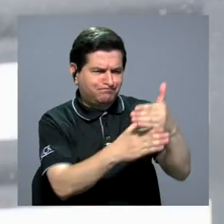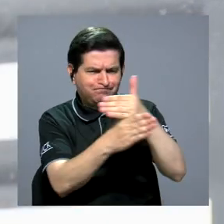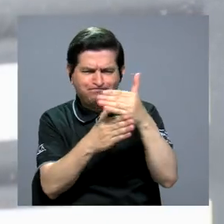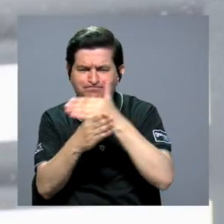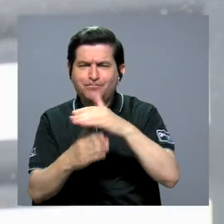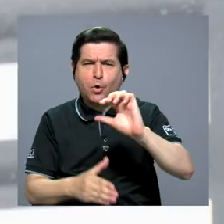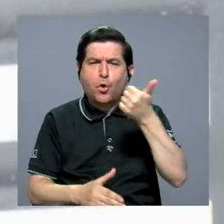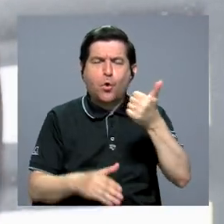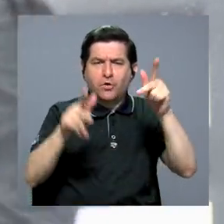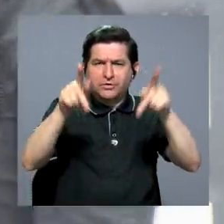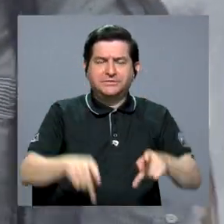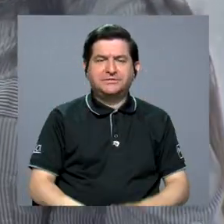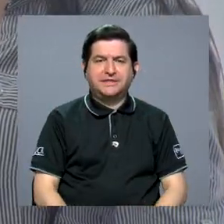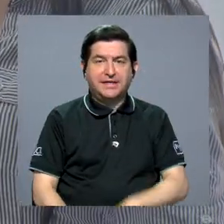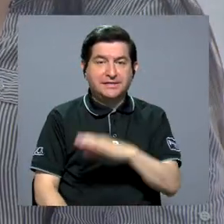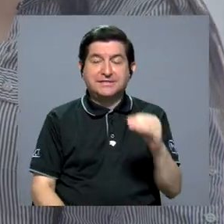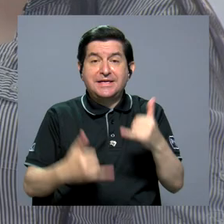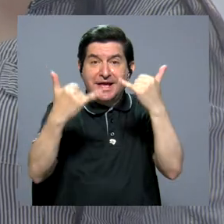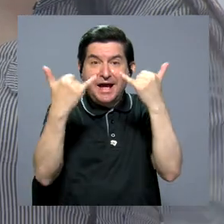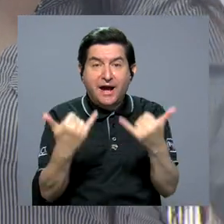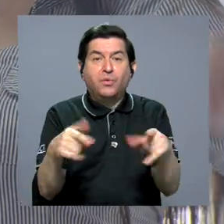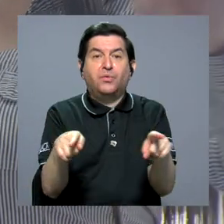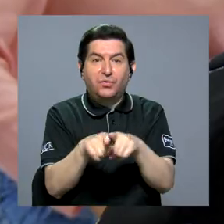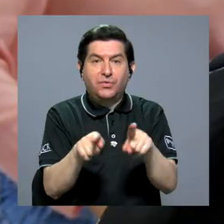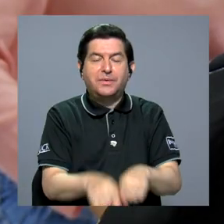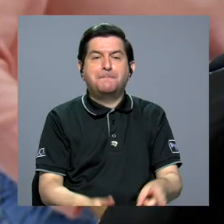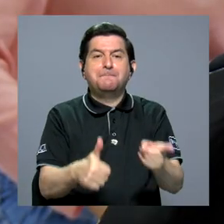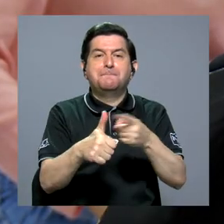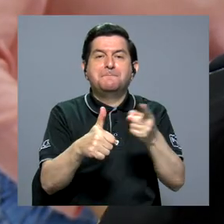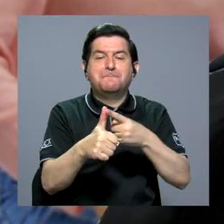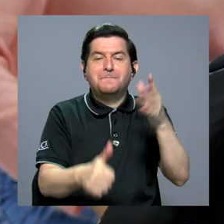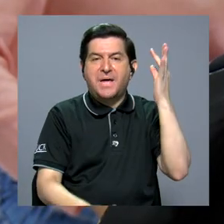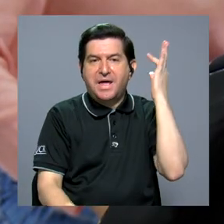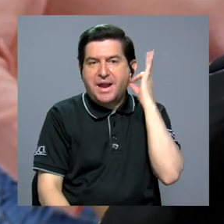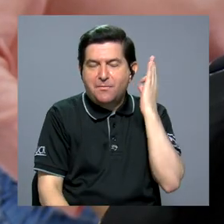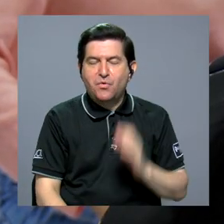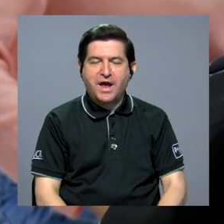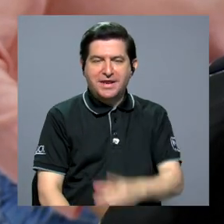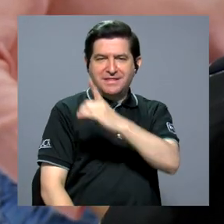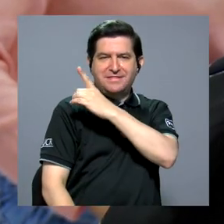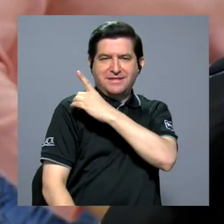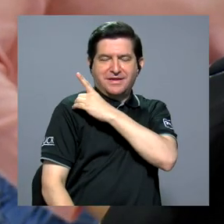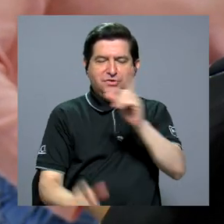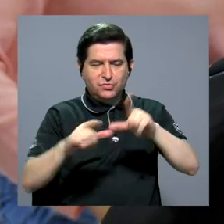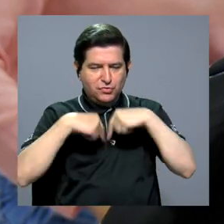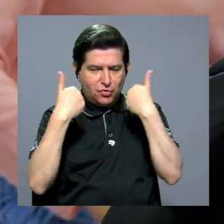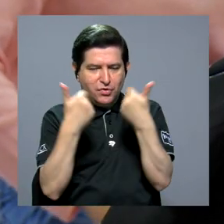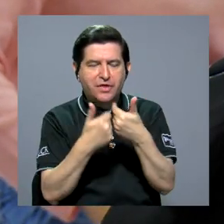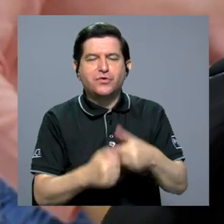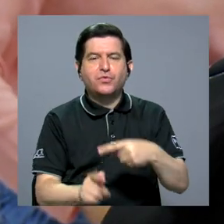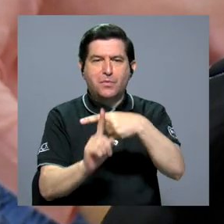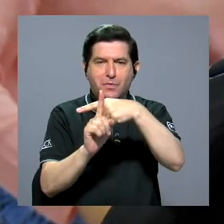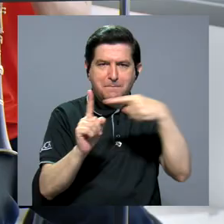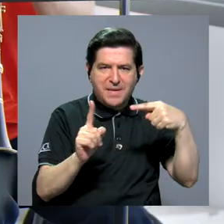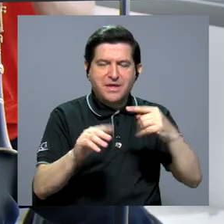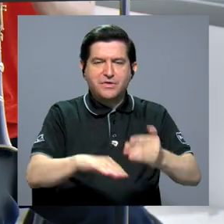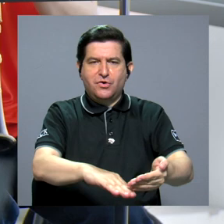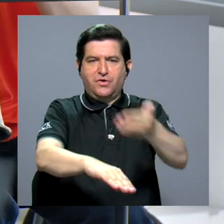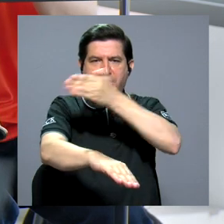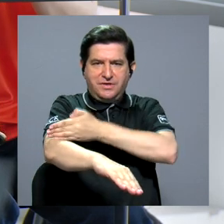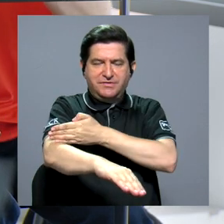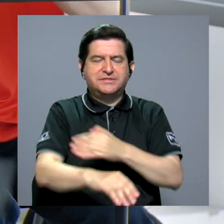comparte con otros y se ha convertido también en la primera mujer en dirigir las bandas intermedia y